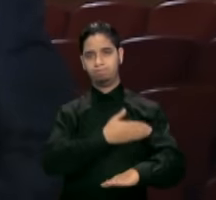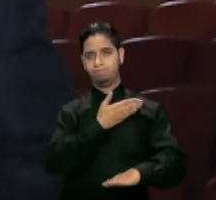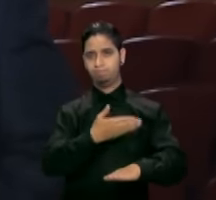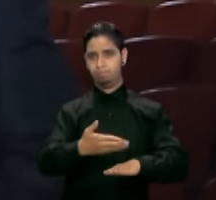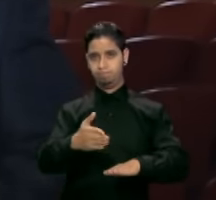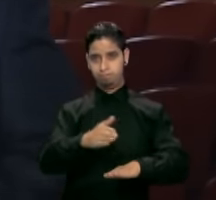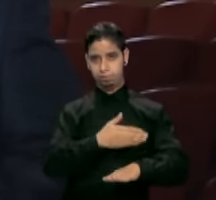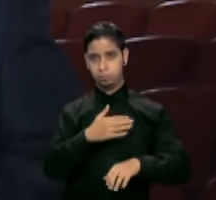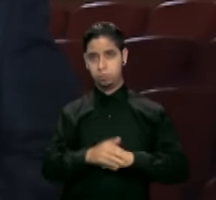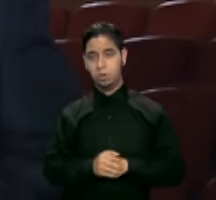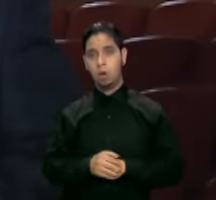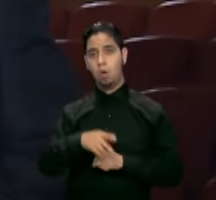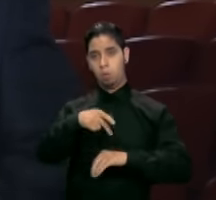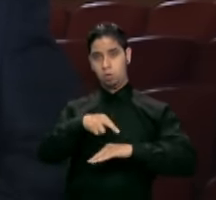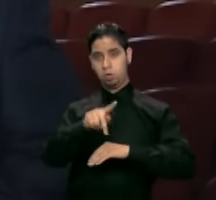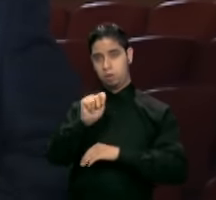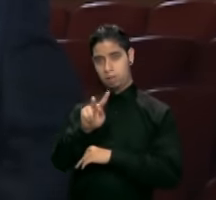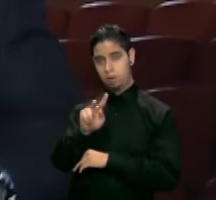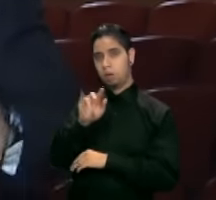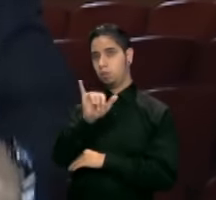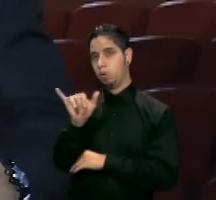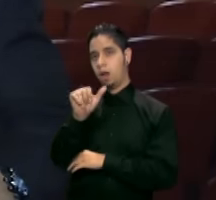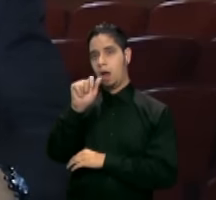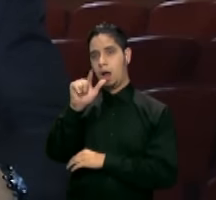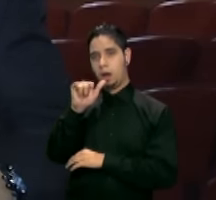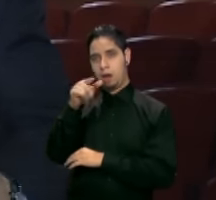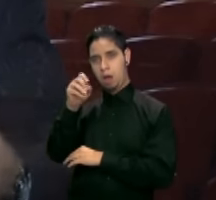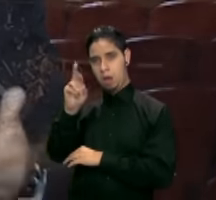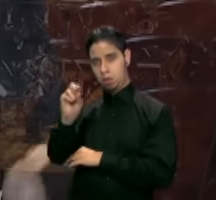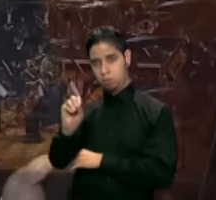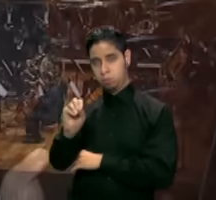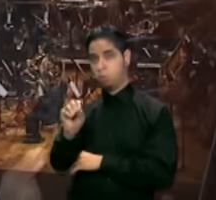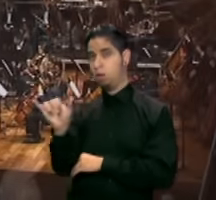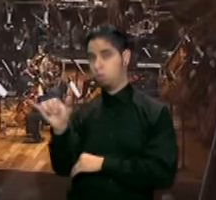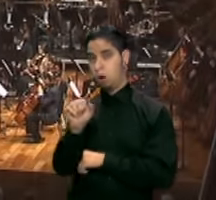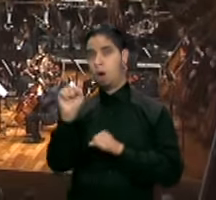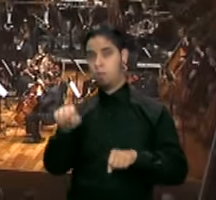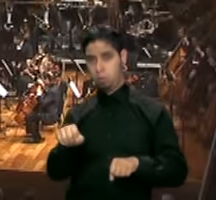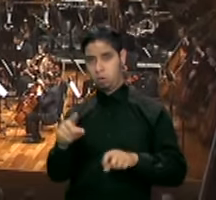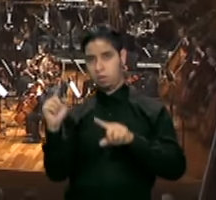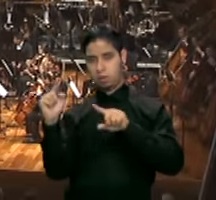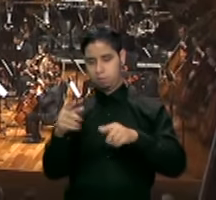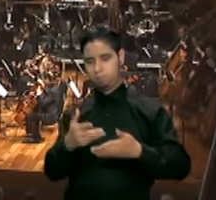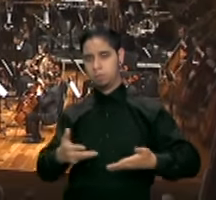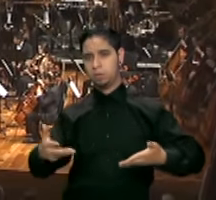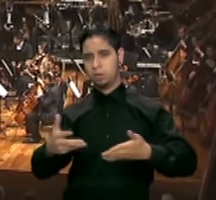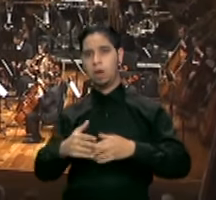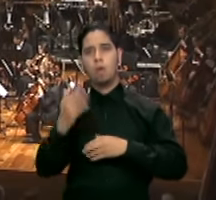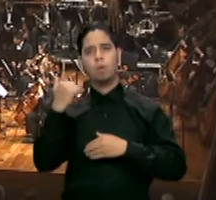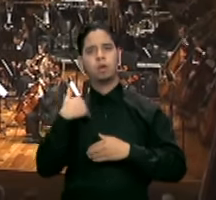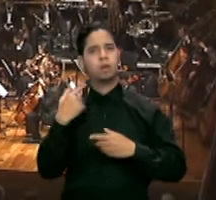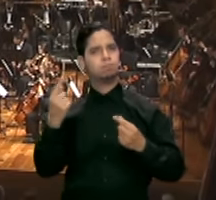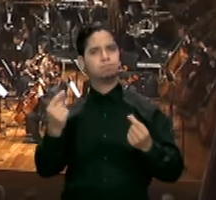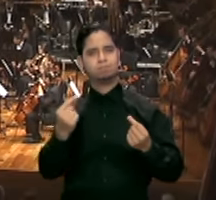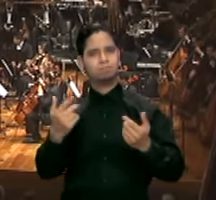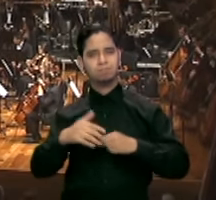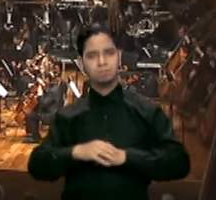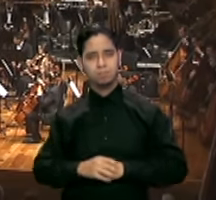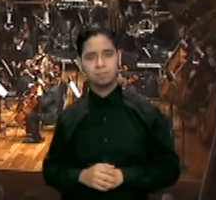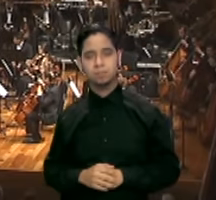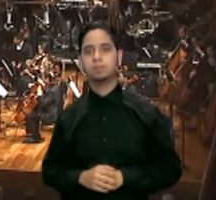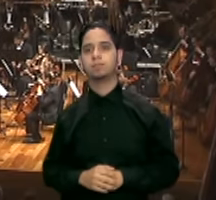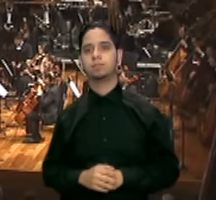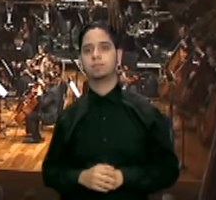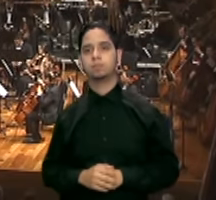y Alegro 91.3 FM. También puede asistir aquí. ¿Por qué debe hacerlo? La programación que la orquesta